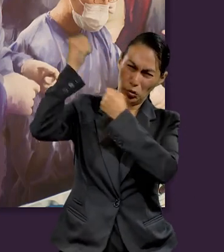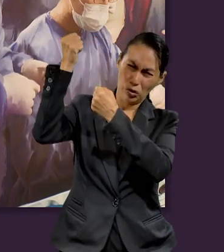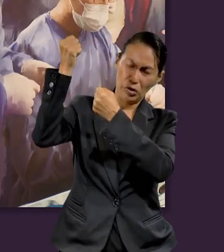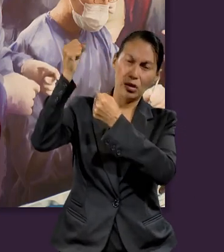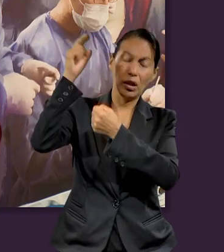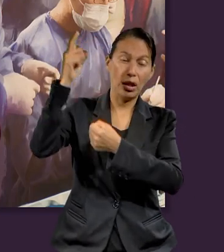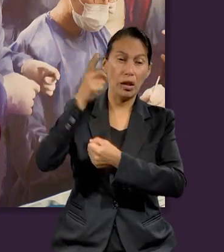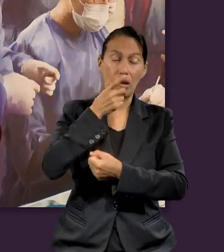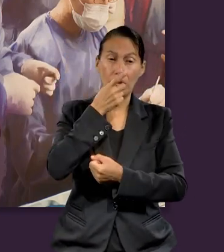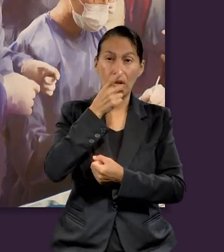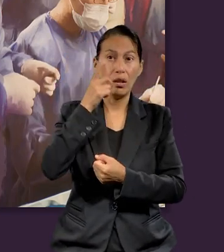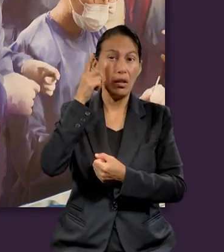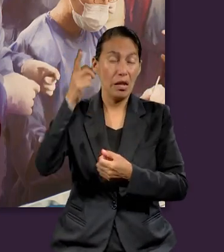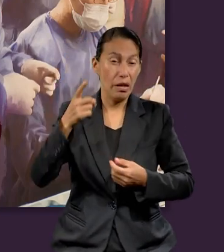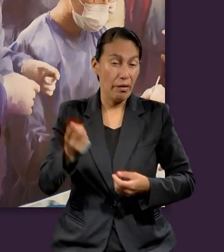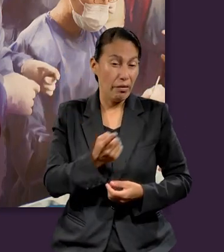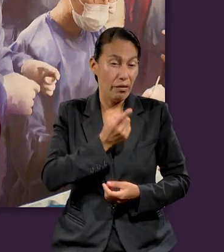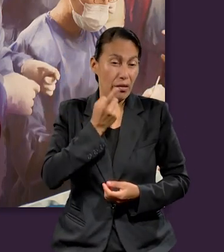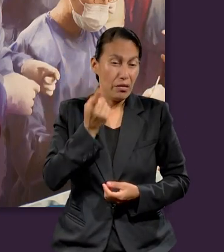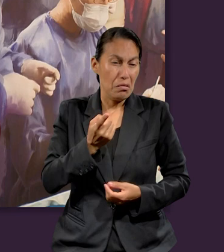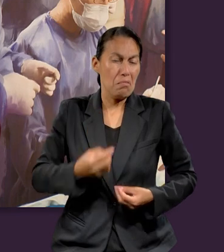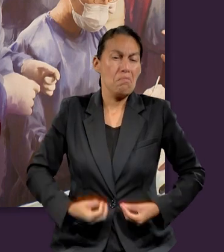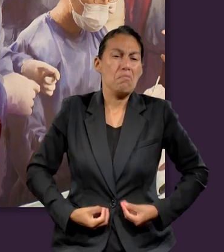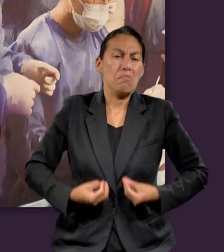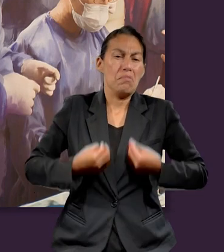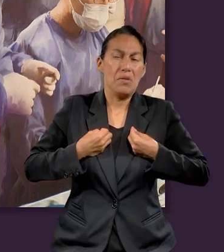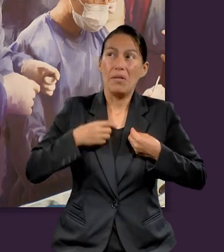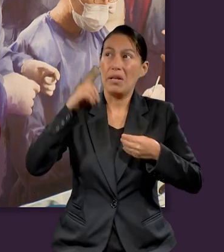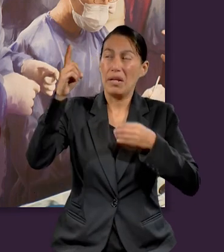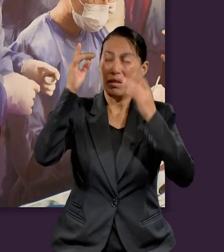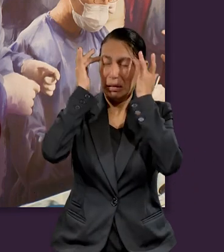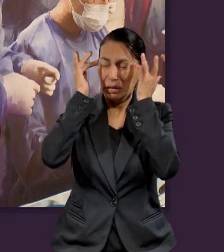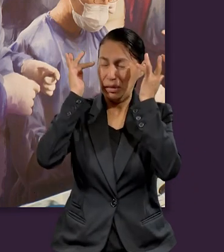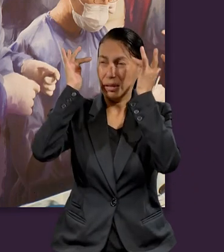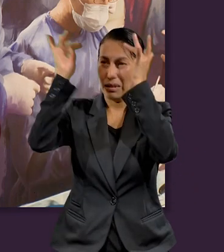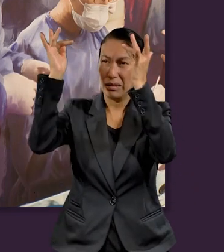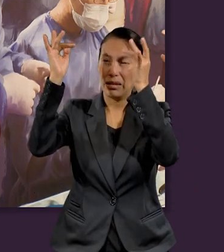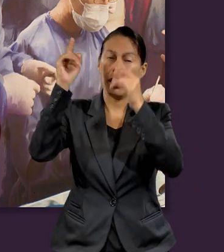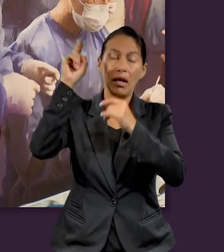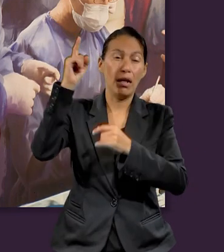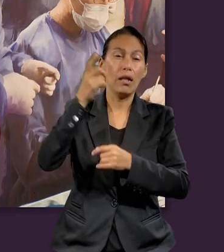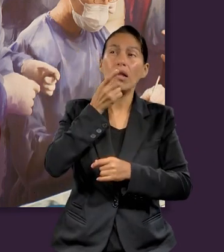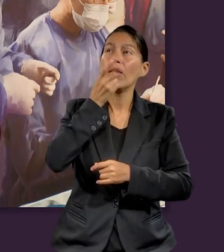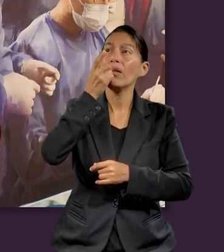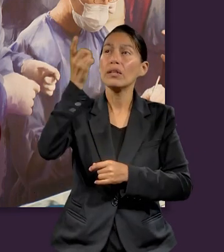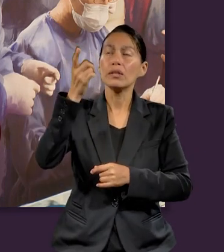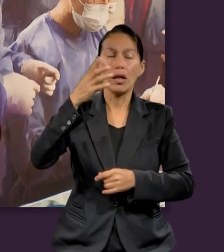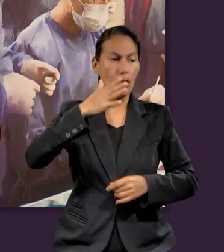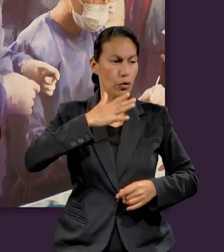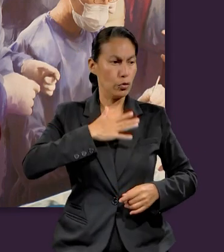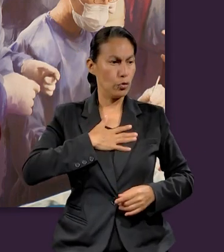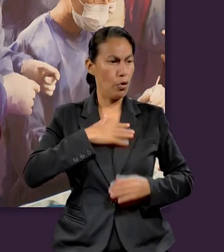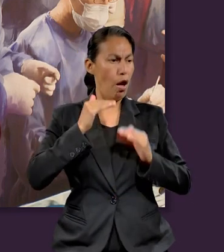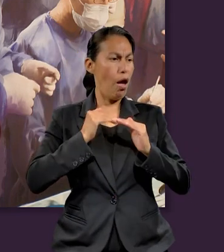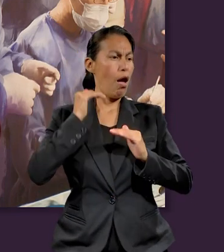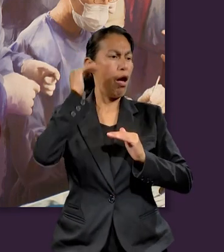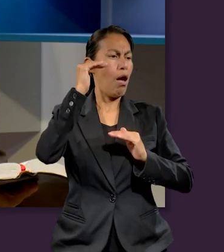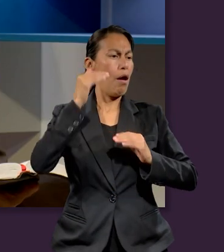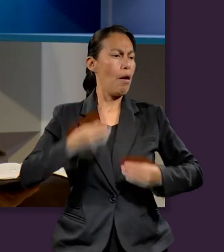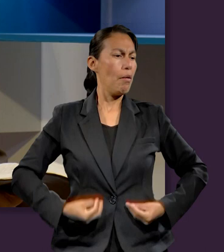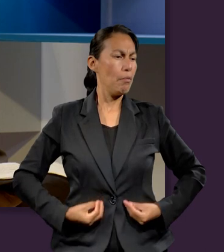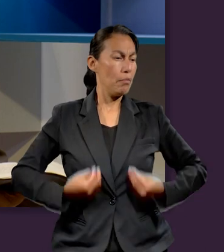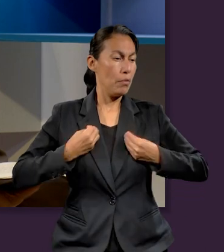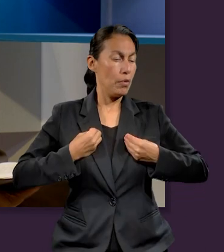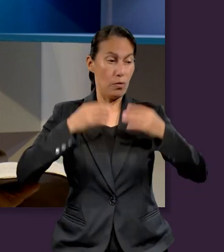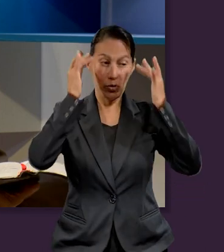habita la eternidad y cuyo nombre es el santo. Yo habito en la altura y la santidad, pero